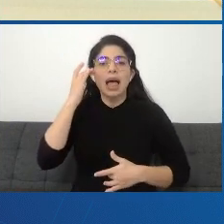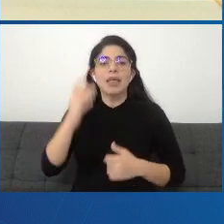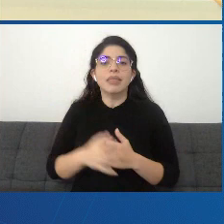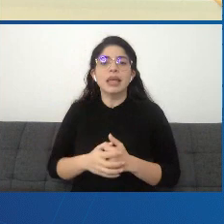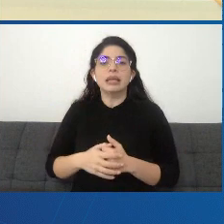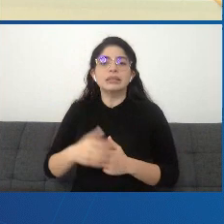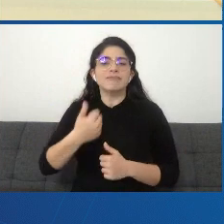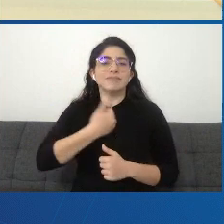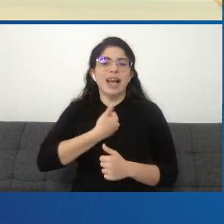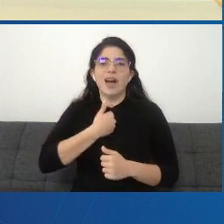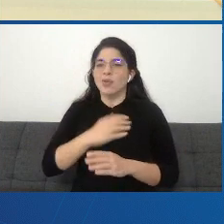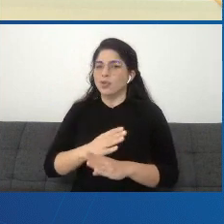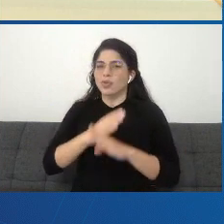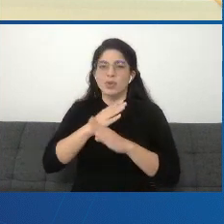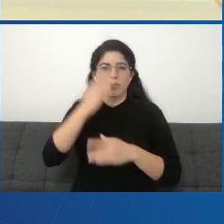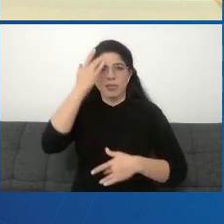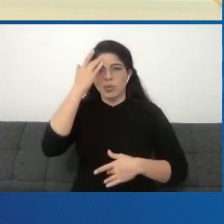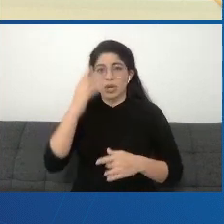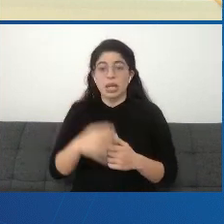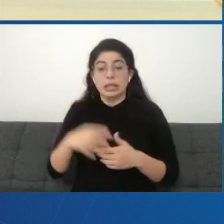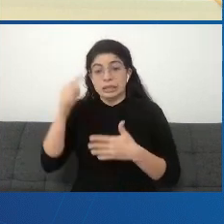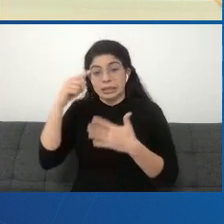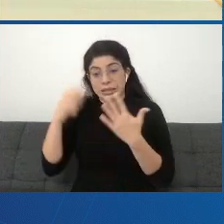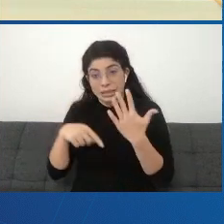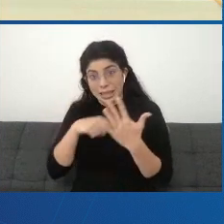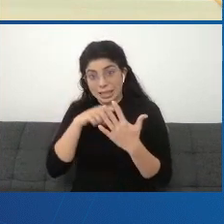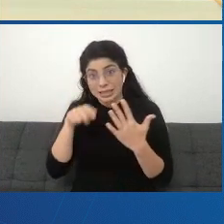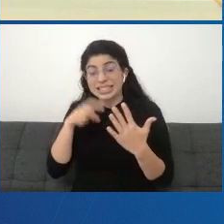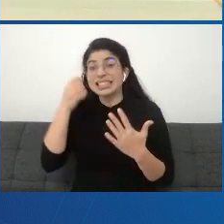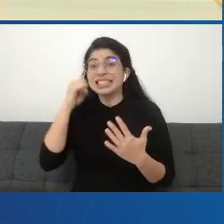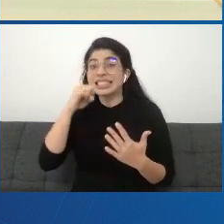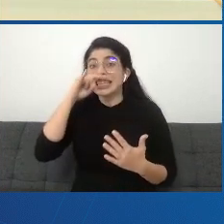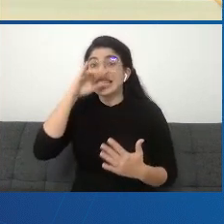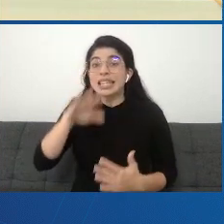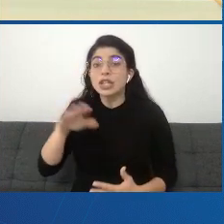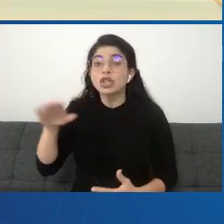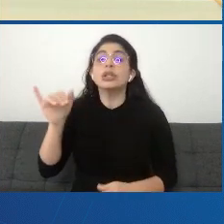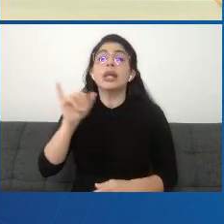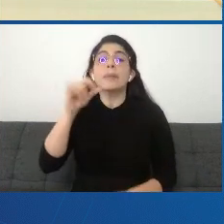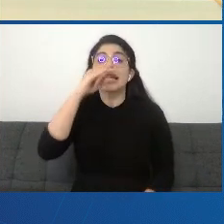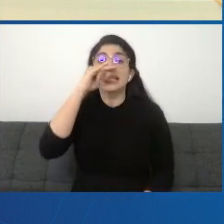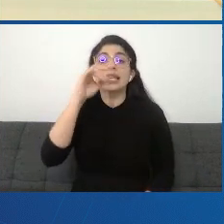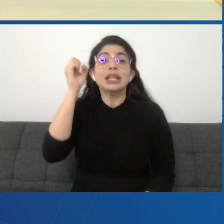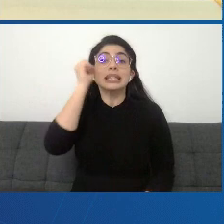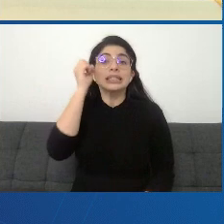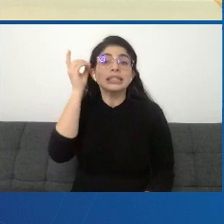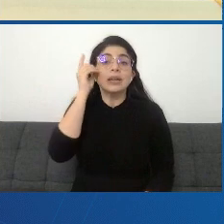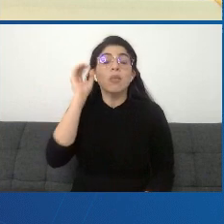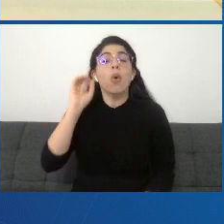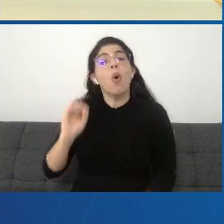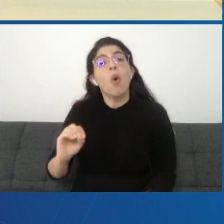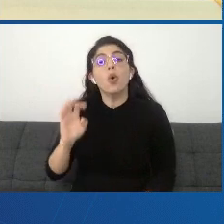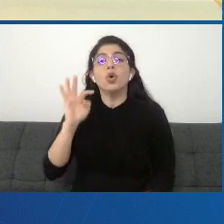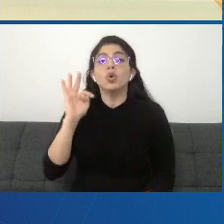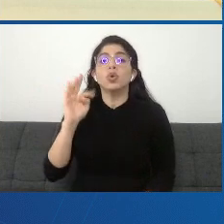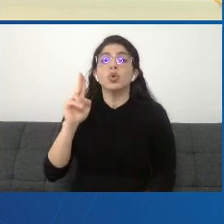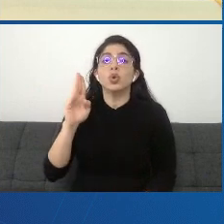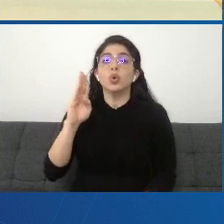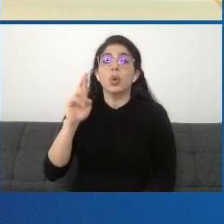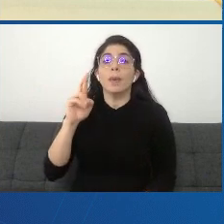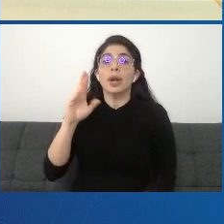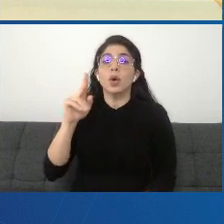Importante, los chiquitos con síndrome de Down o tuberculosis pueden